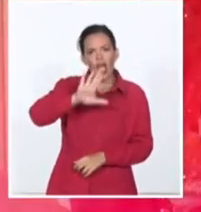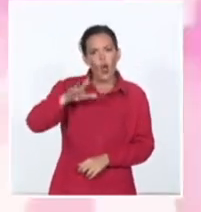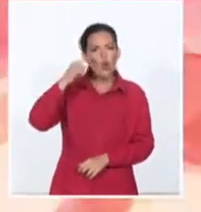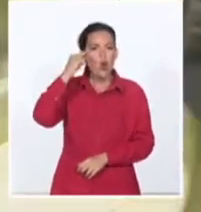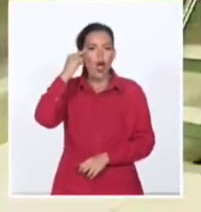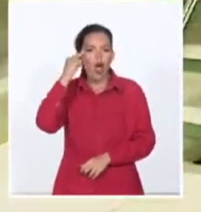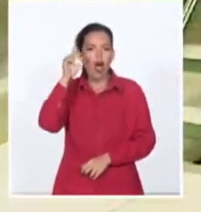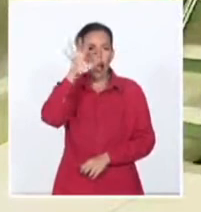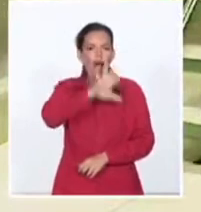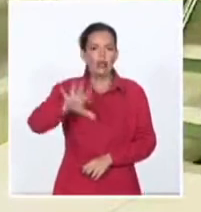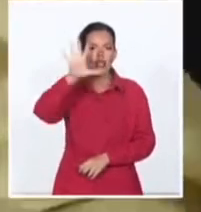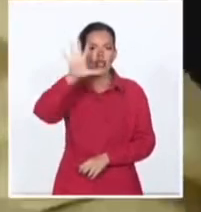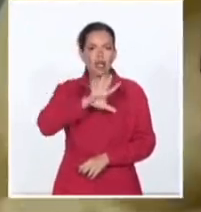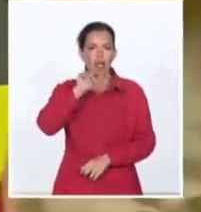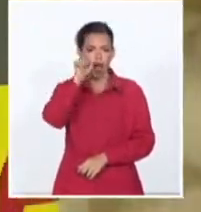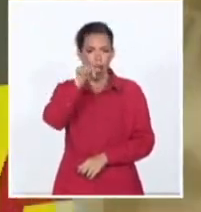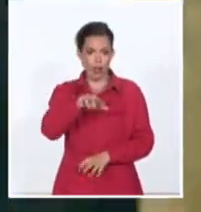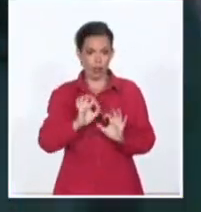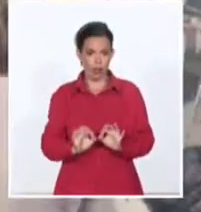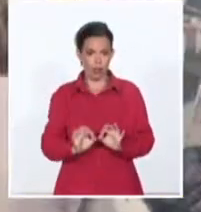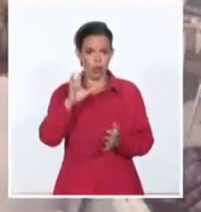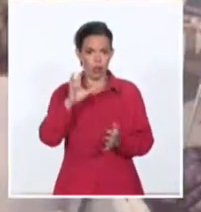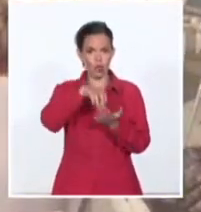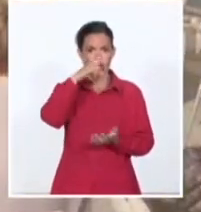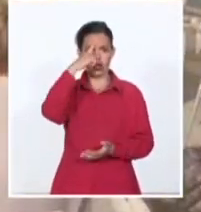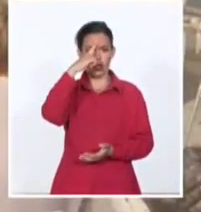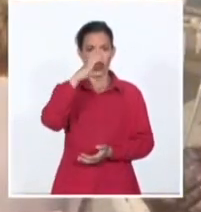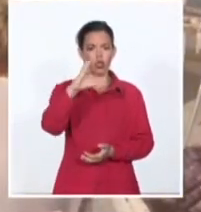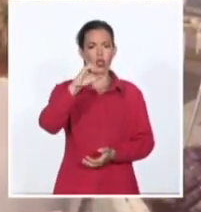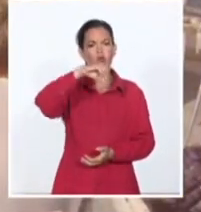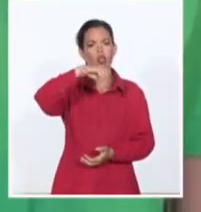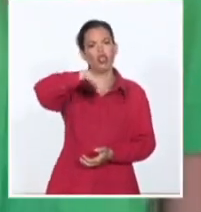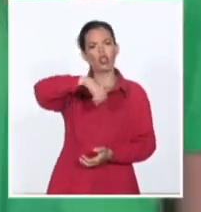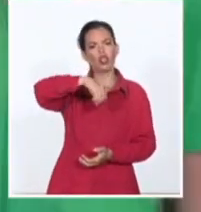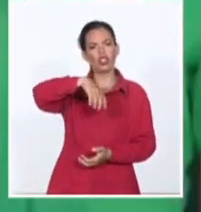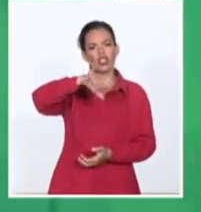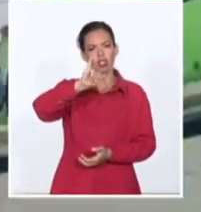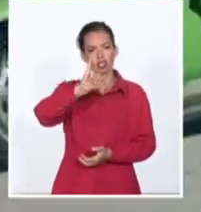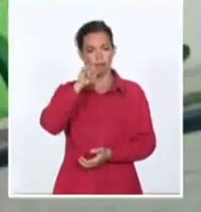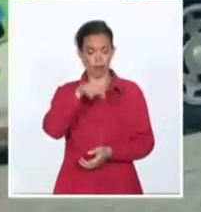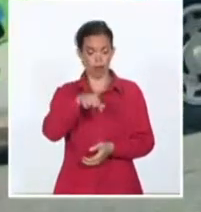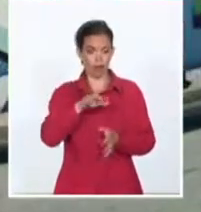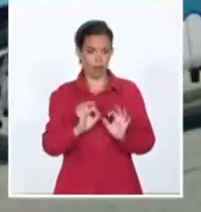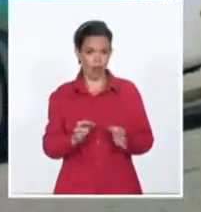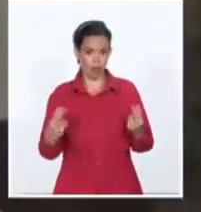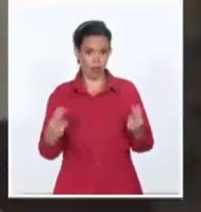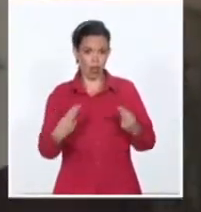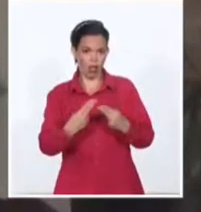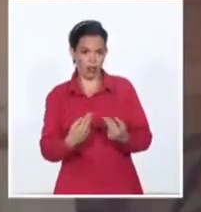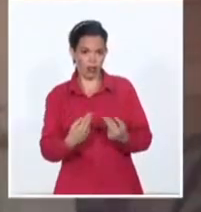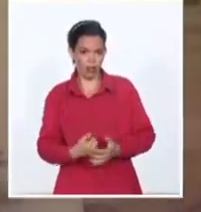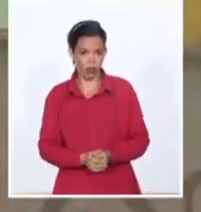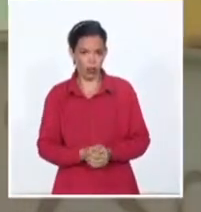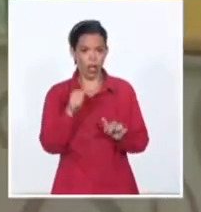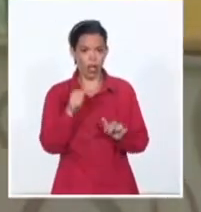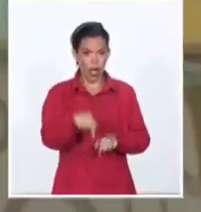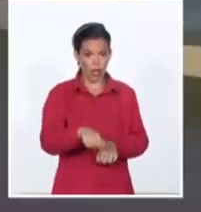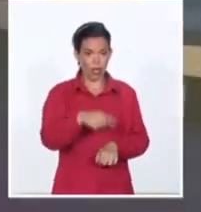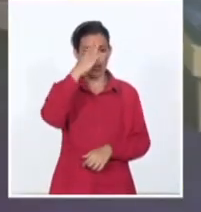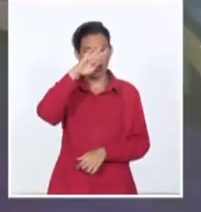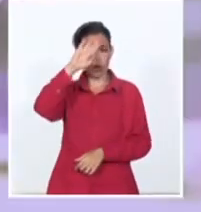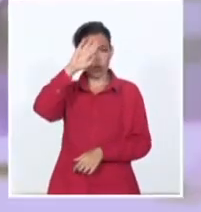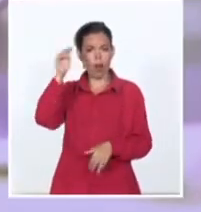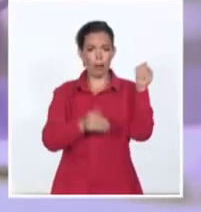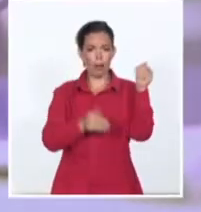en Xochitl, en paralelo a la sesión del Consejo Intergubernamental Euroasiático. En esta exposición, Cuba va a estar presente